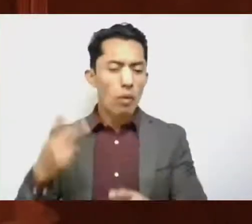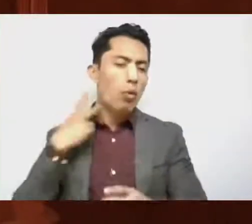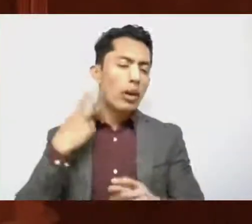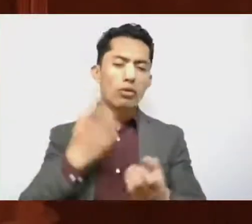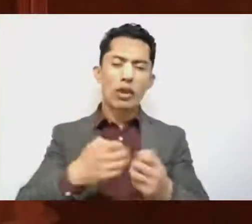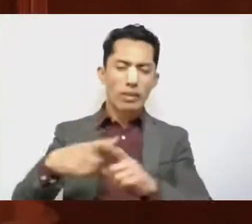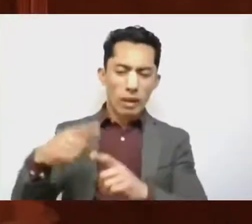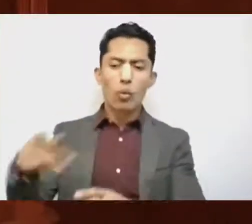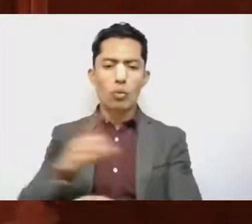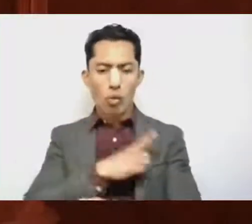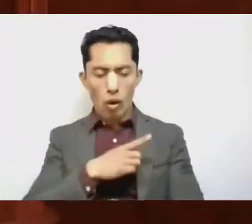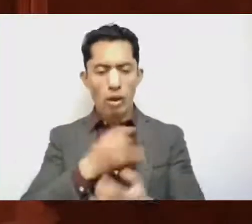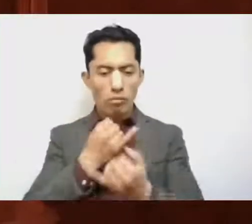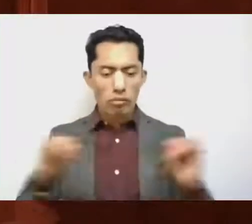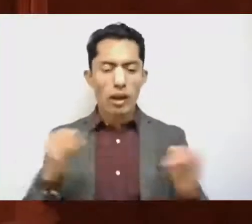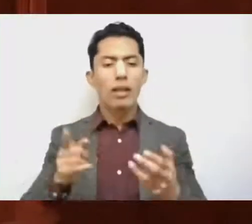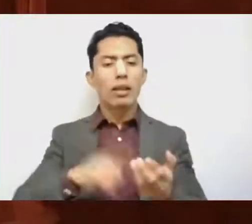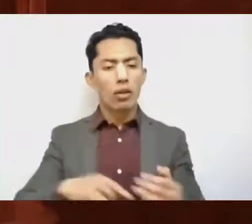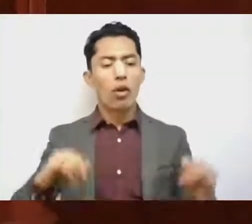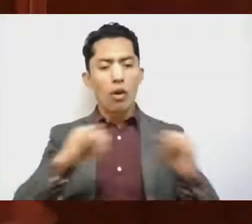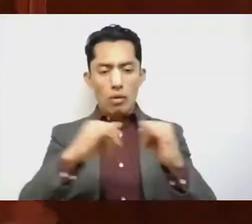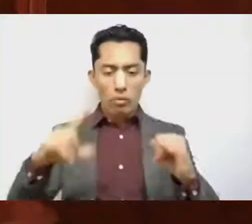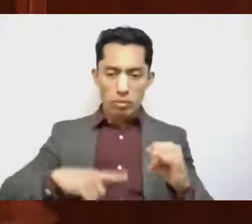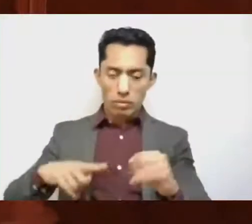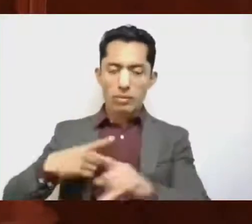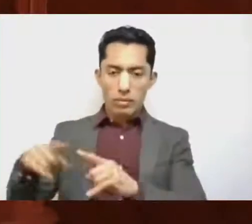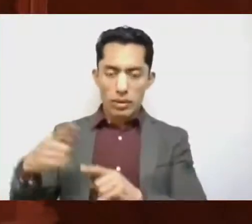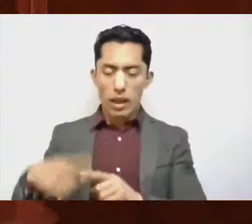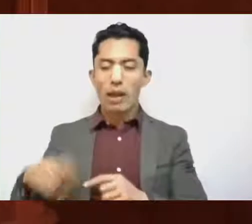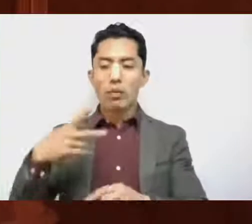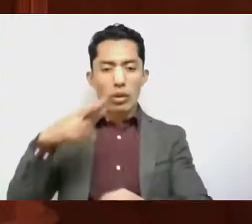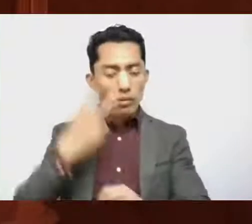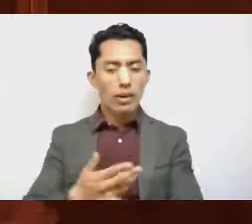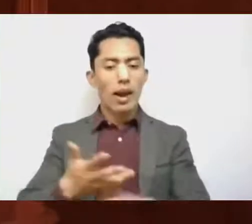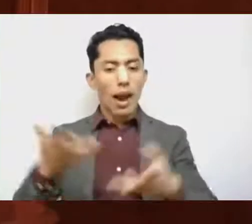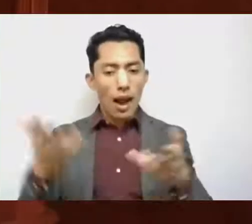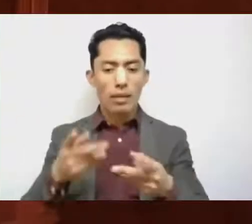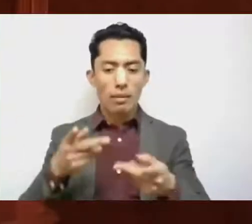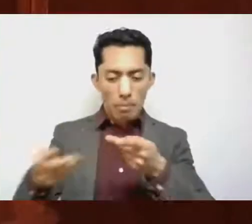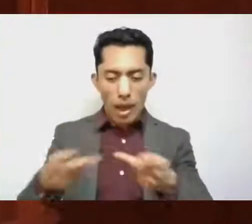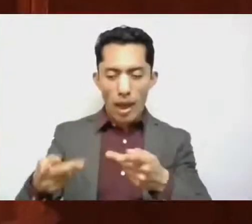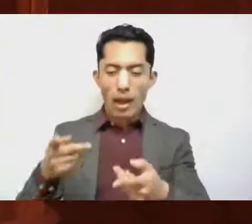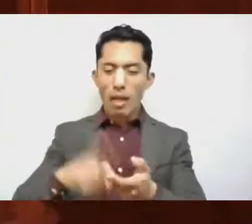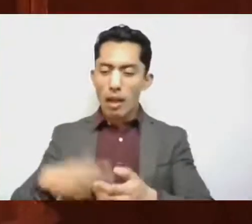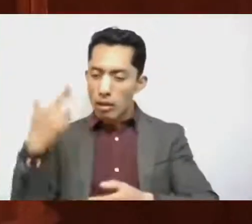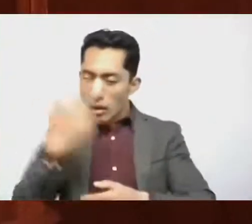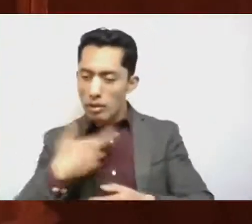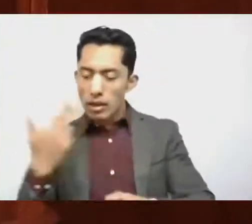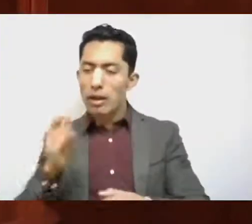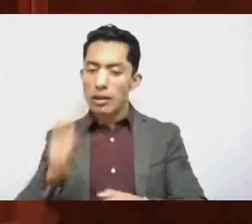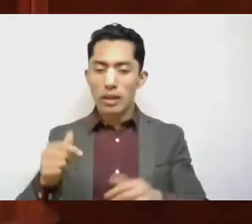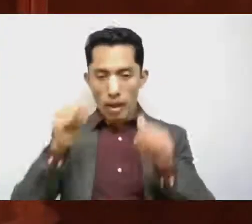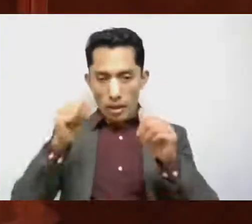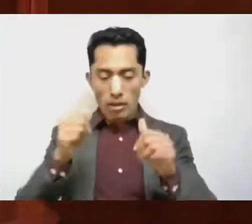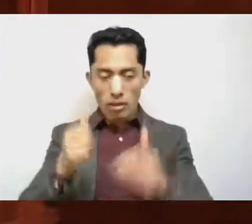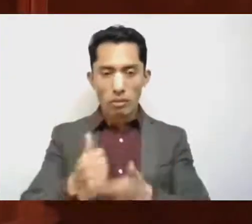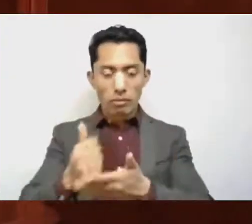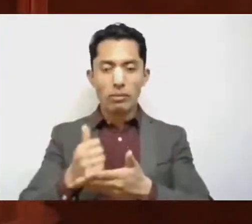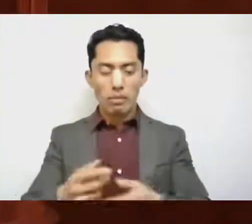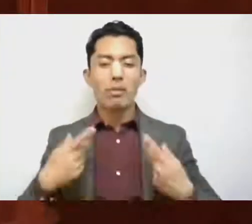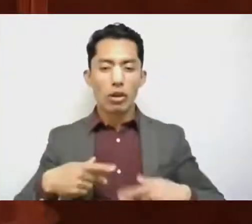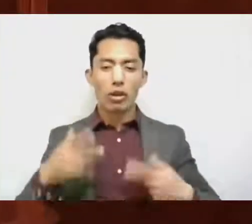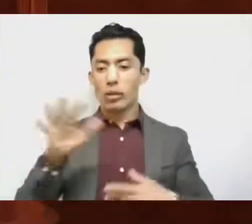donde las instancias gubernamentales sean las responsables en planear, ejecutar, coordinar y evaluar las acciones de atención a la mitad de la población.